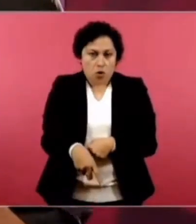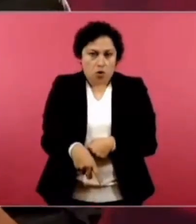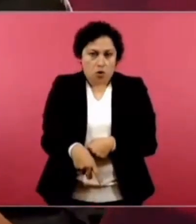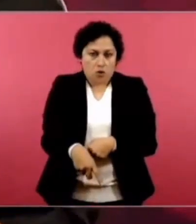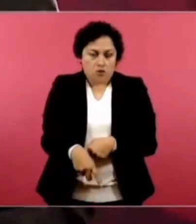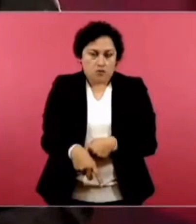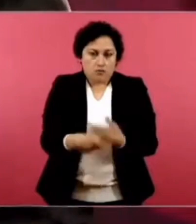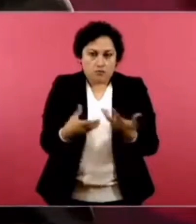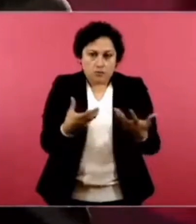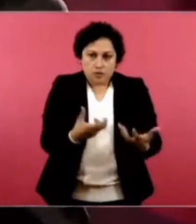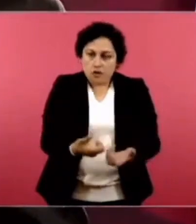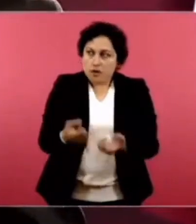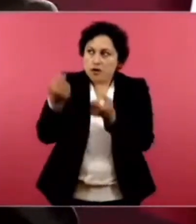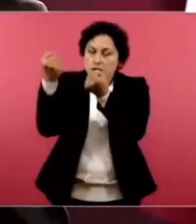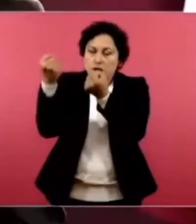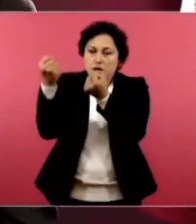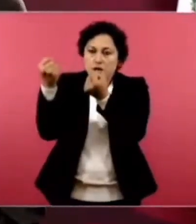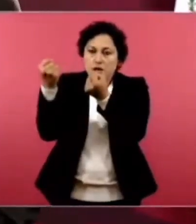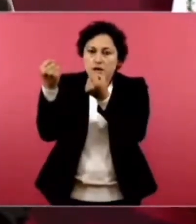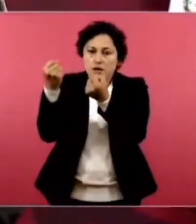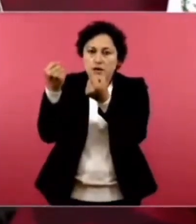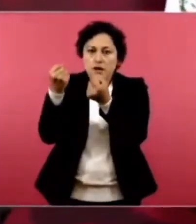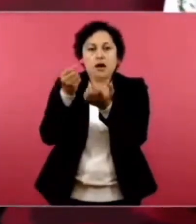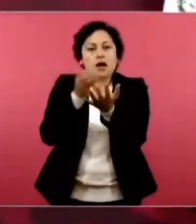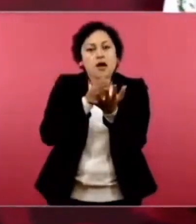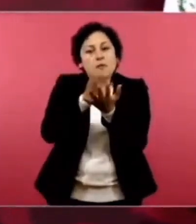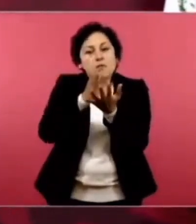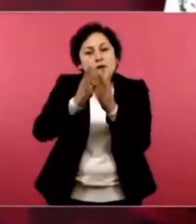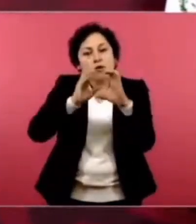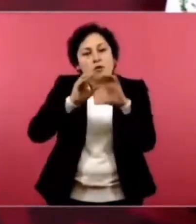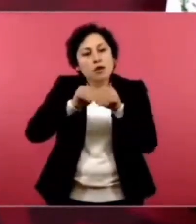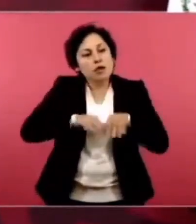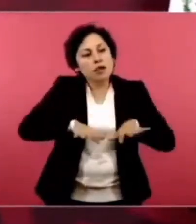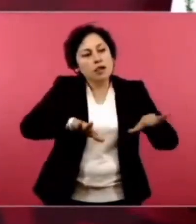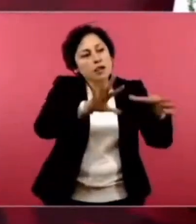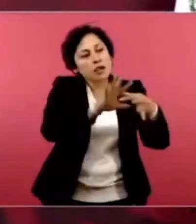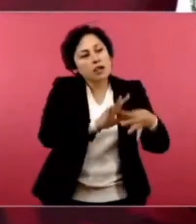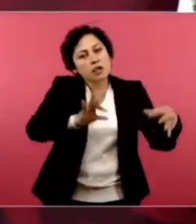Con ese cuento y además